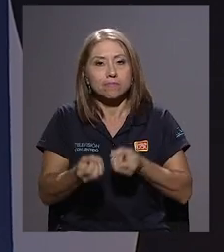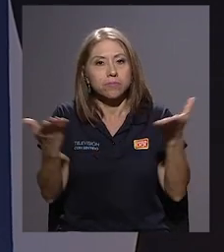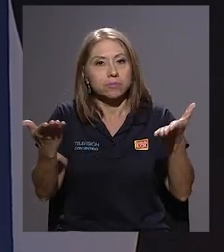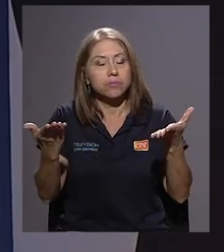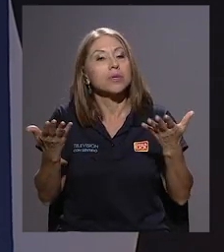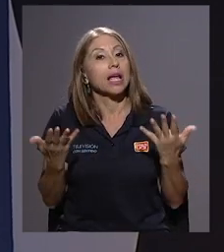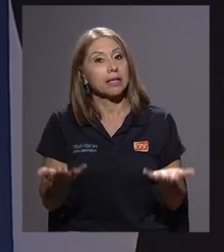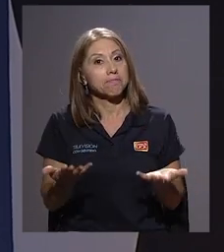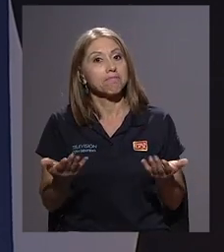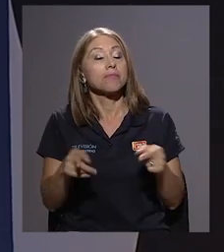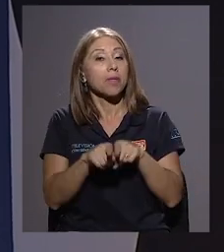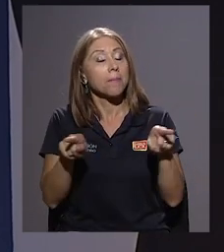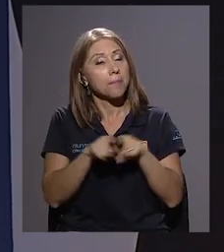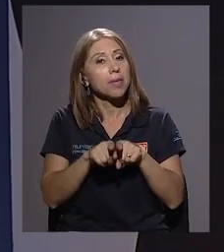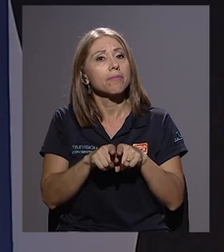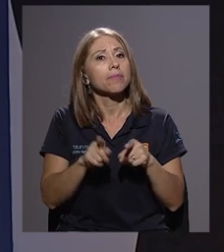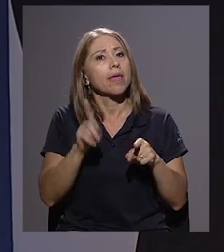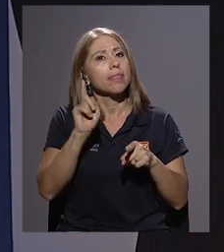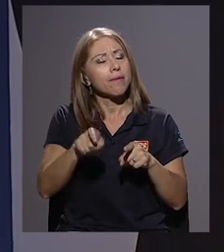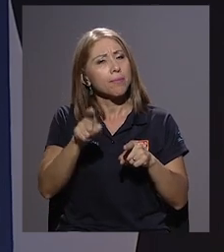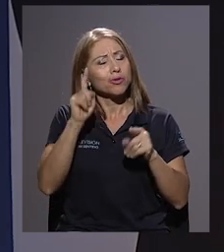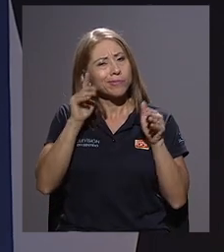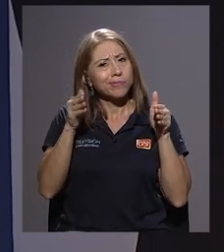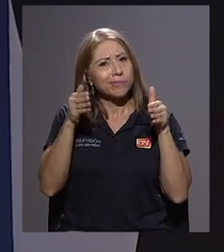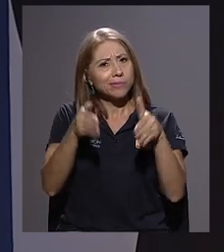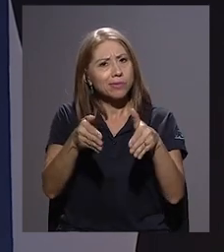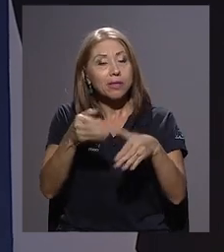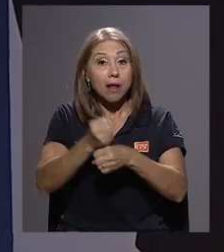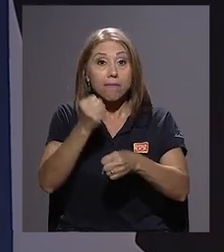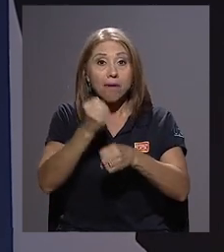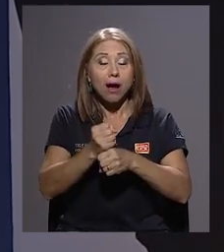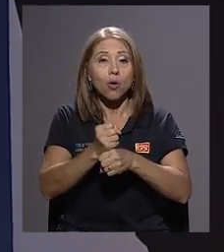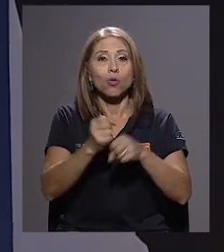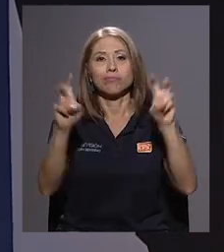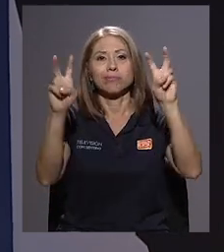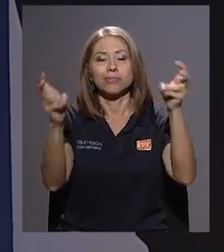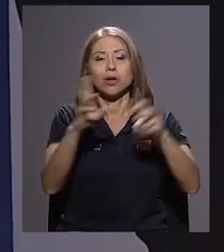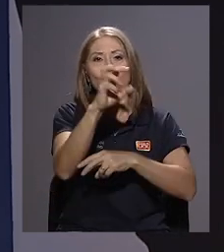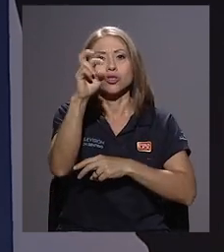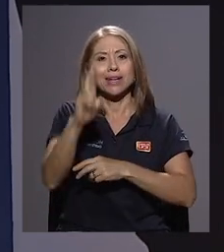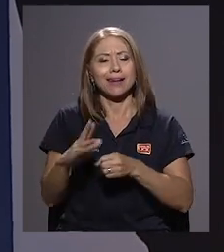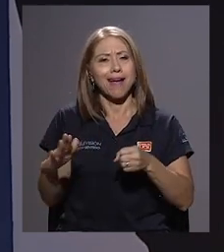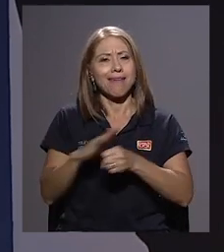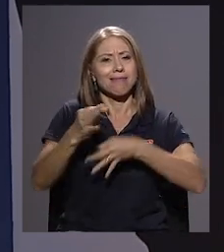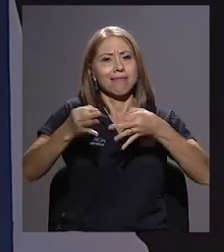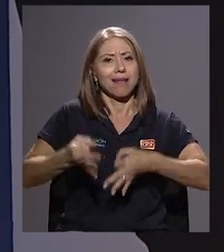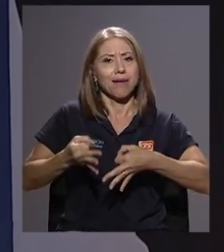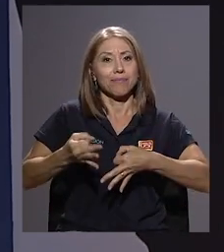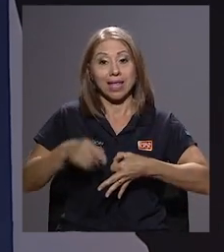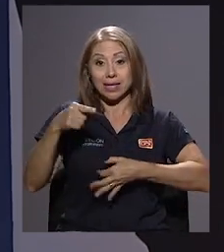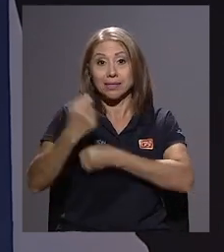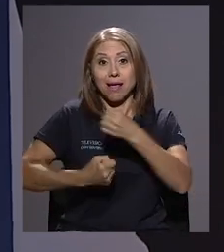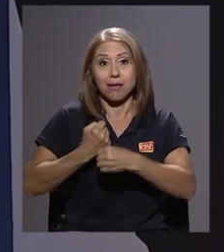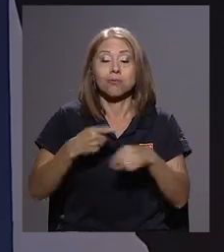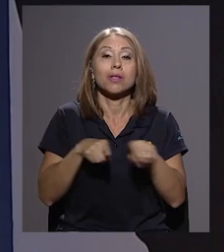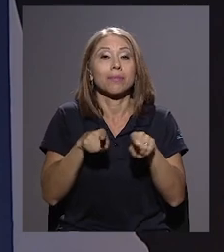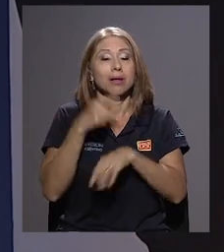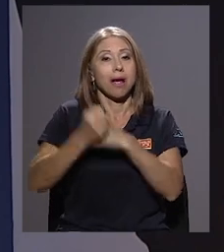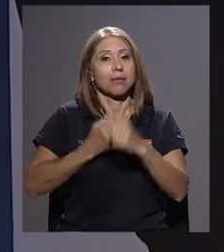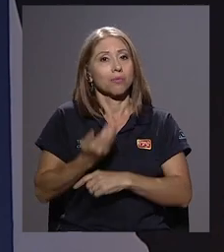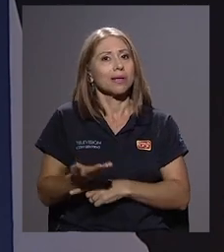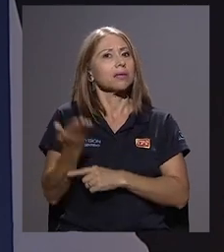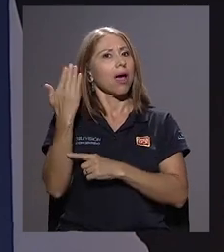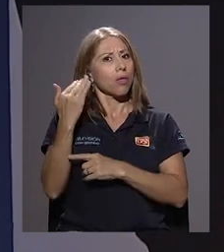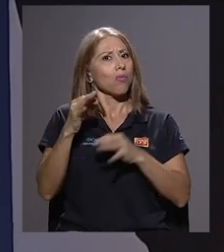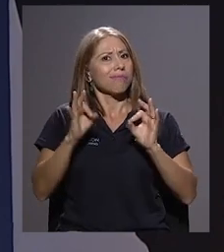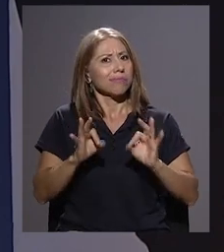la Escuela de Administración Pública y bueno, tenemos que también convocar a un trabajo de Costa Rica Íntegra que ha sido muy importante en el marco no solamente de este año, sino del